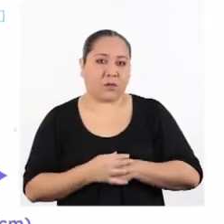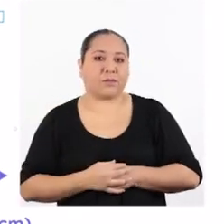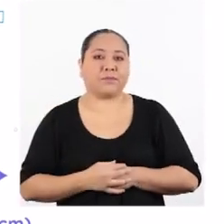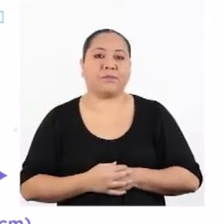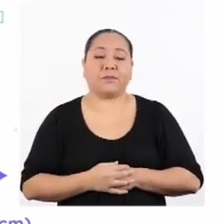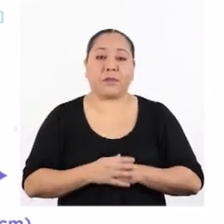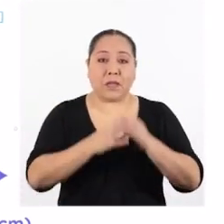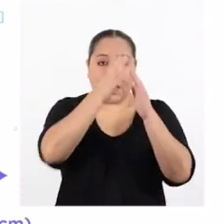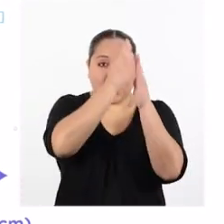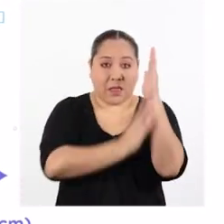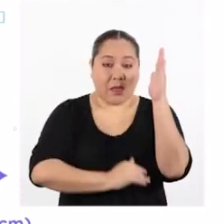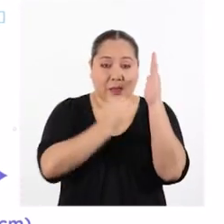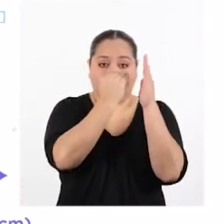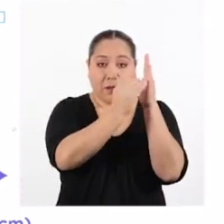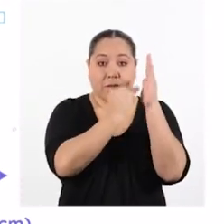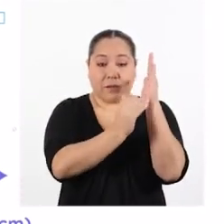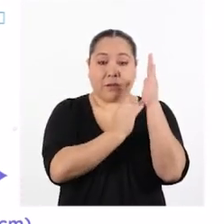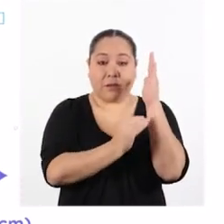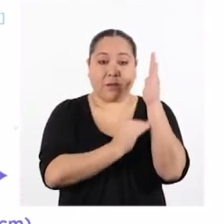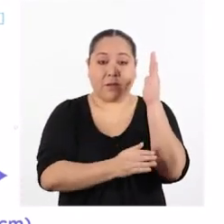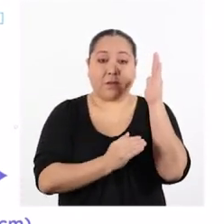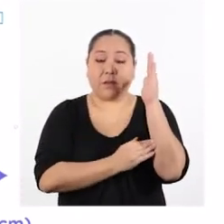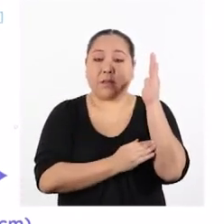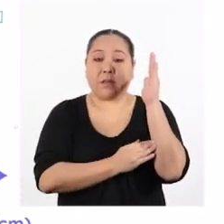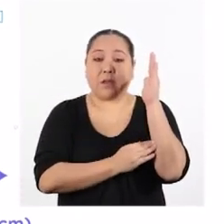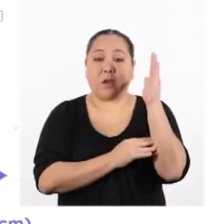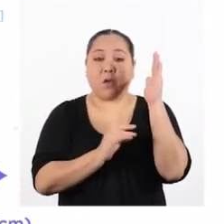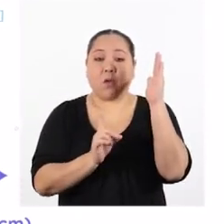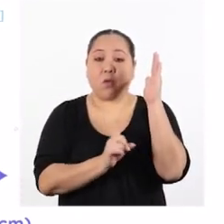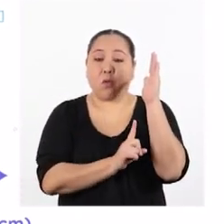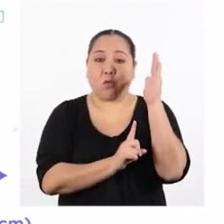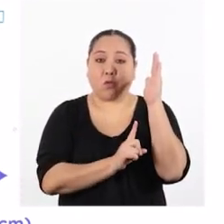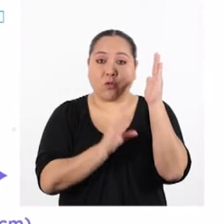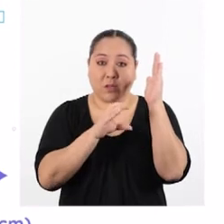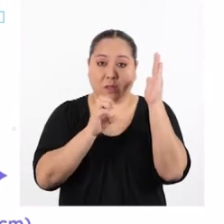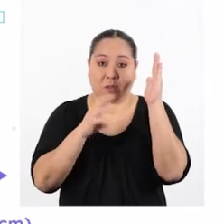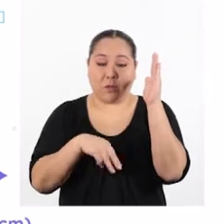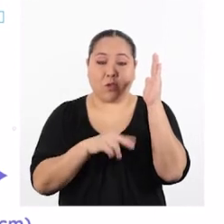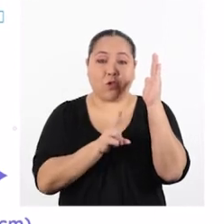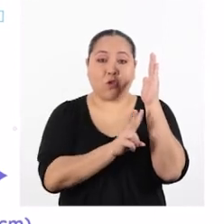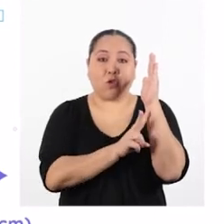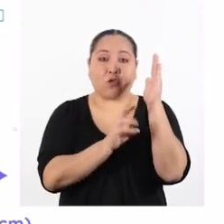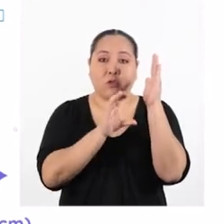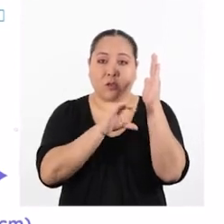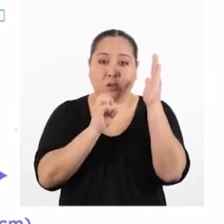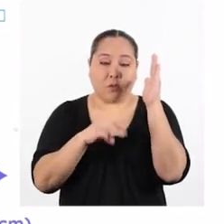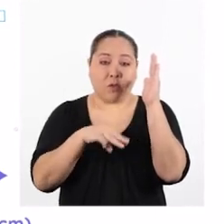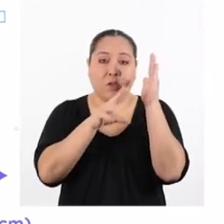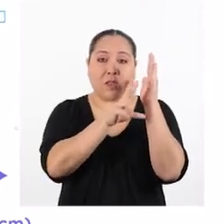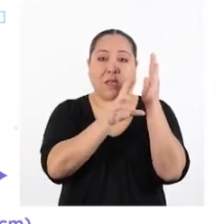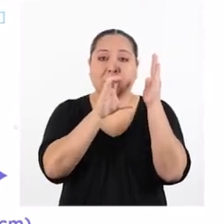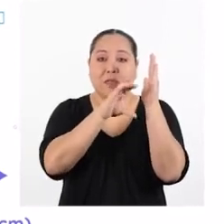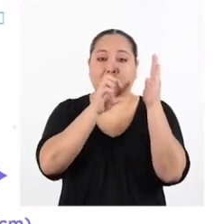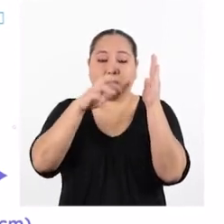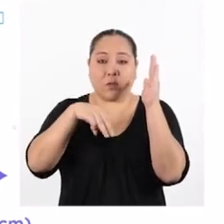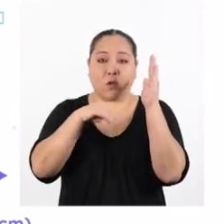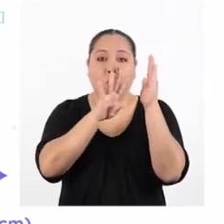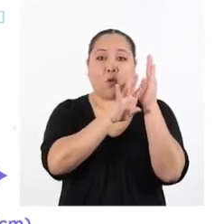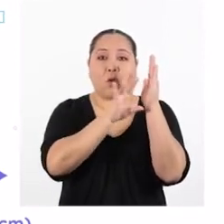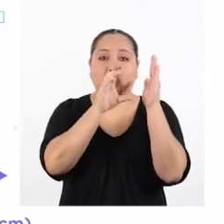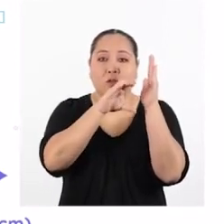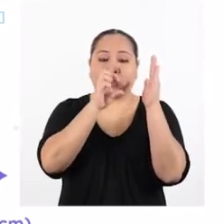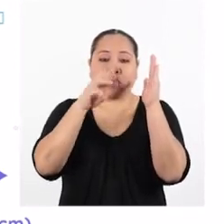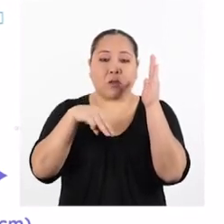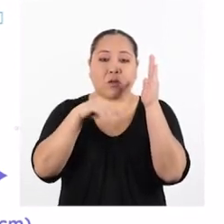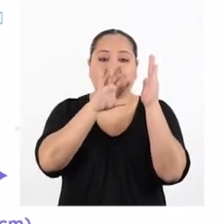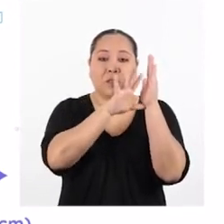Y en el eje vertical se han registrado los valores 1 centímetro, 2 centímetros, 3 centímetros, 4